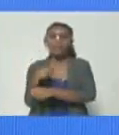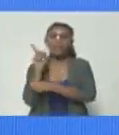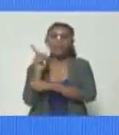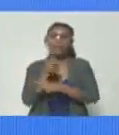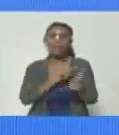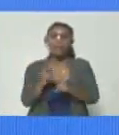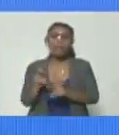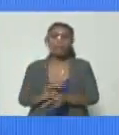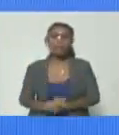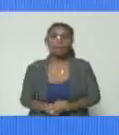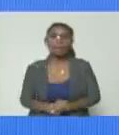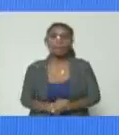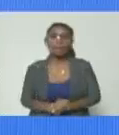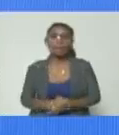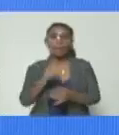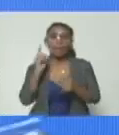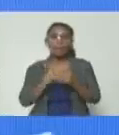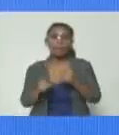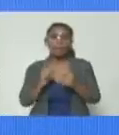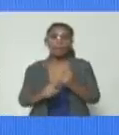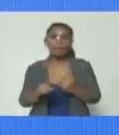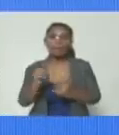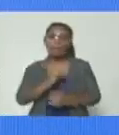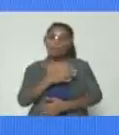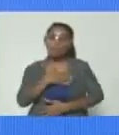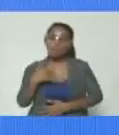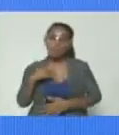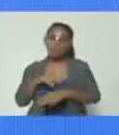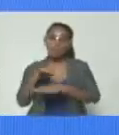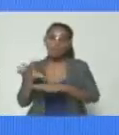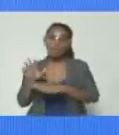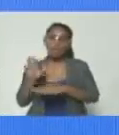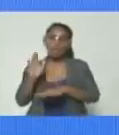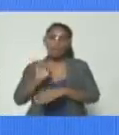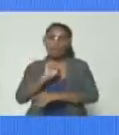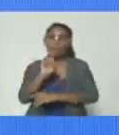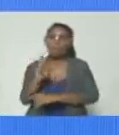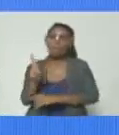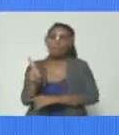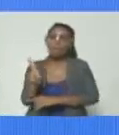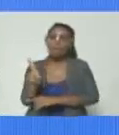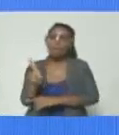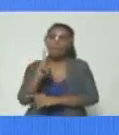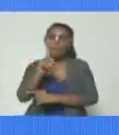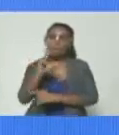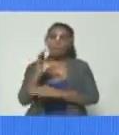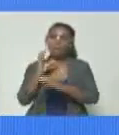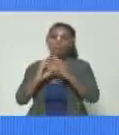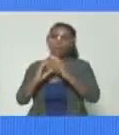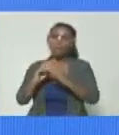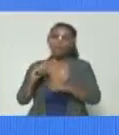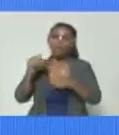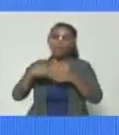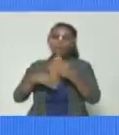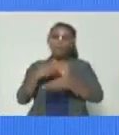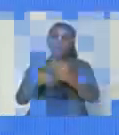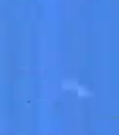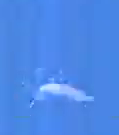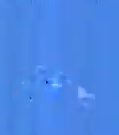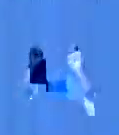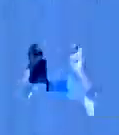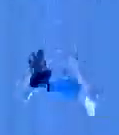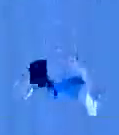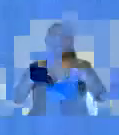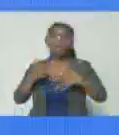plan y por último no quería dejar pasar por alto un comentario que usted hizo relacionado con un